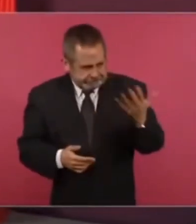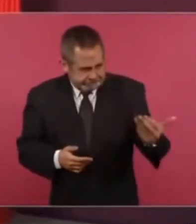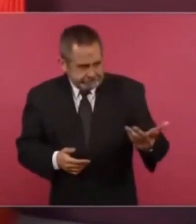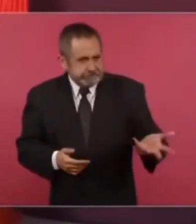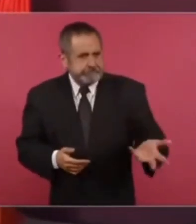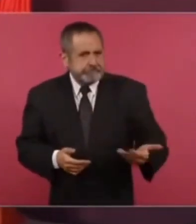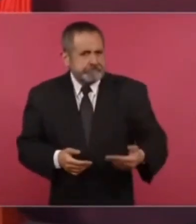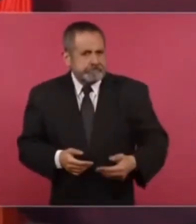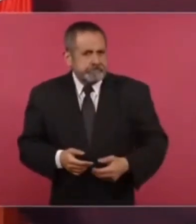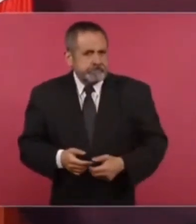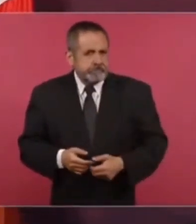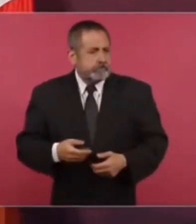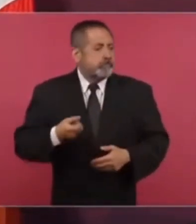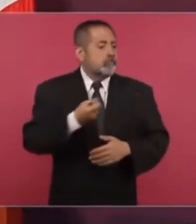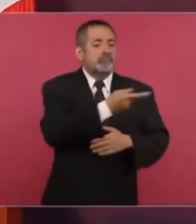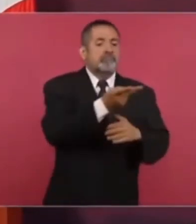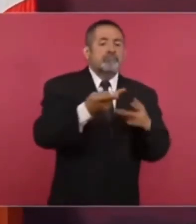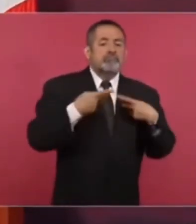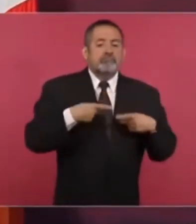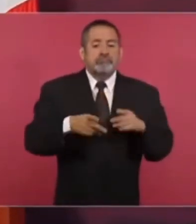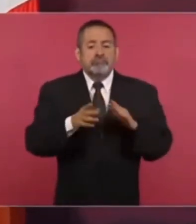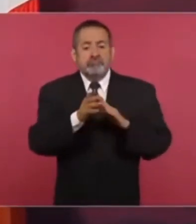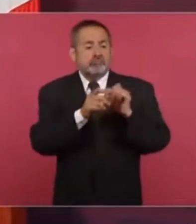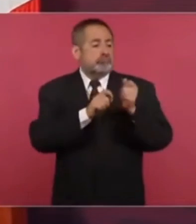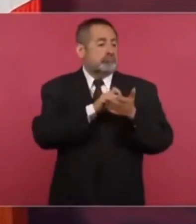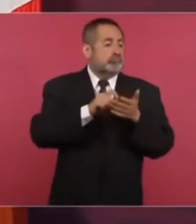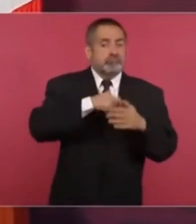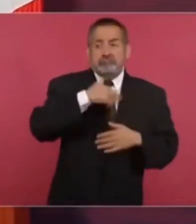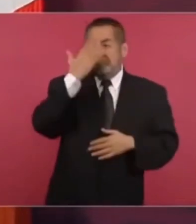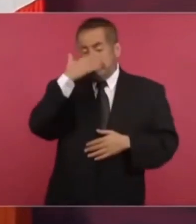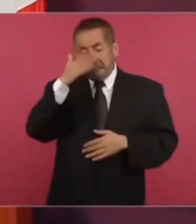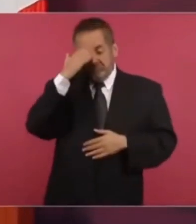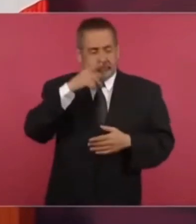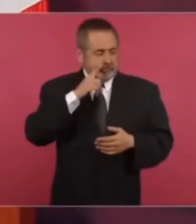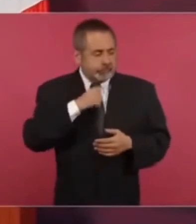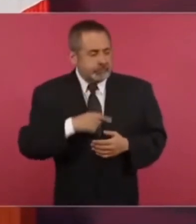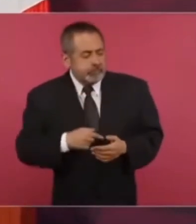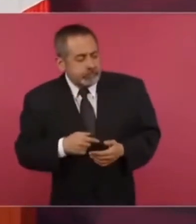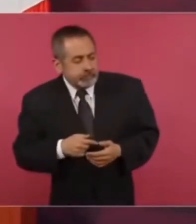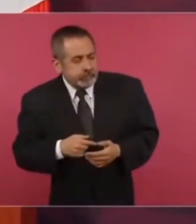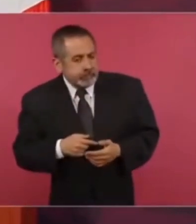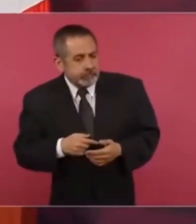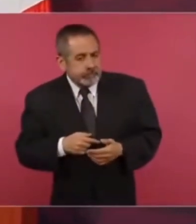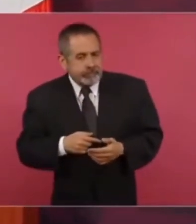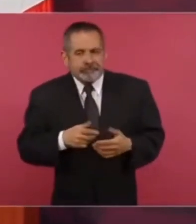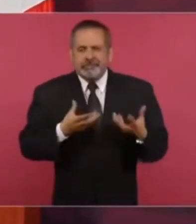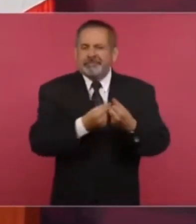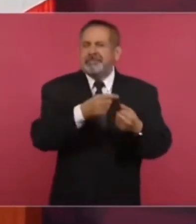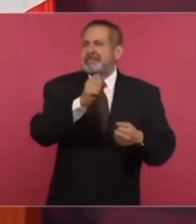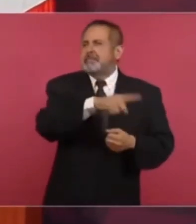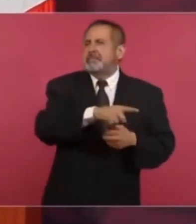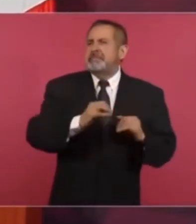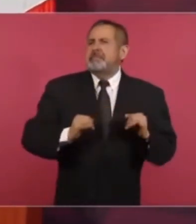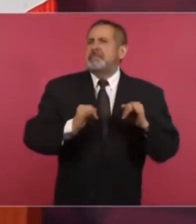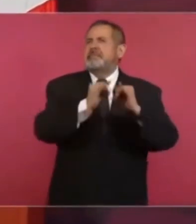que los constitucionalistas ahora los del instituto